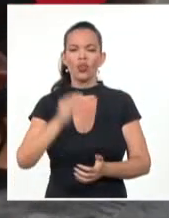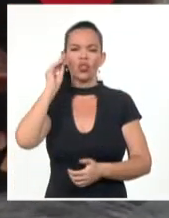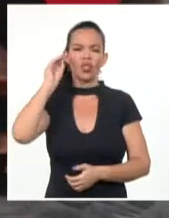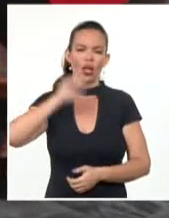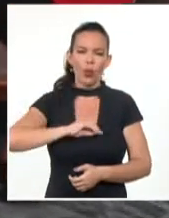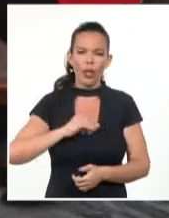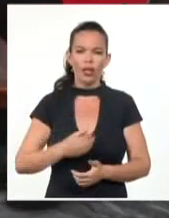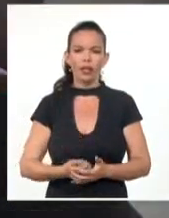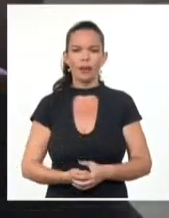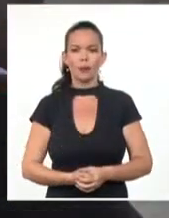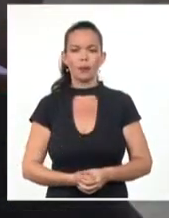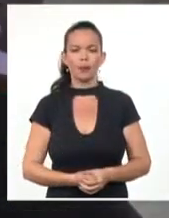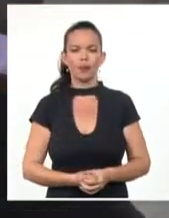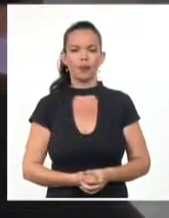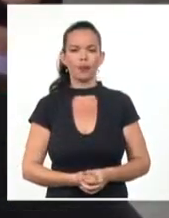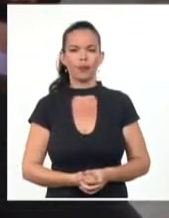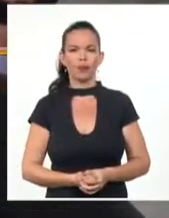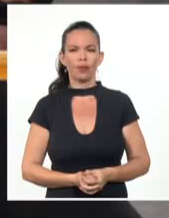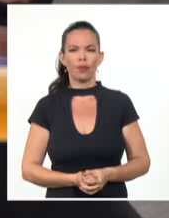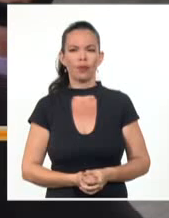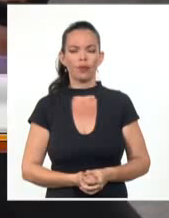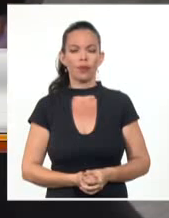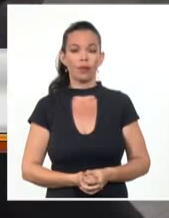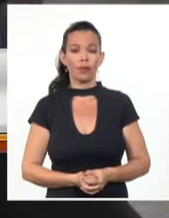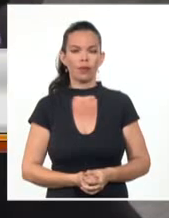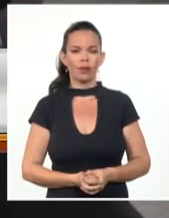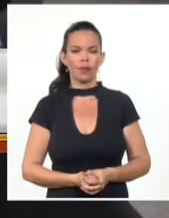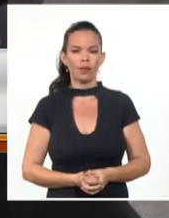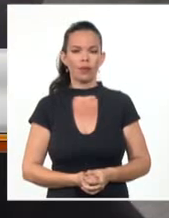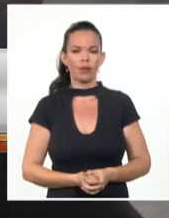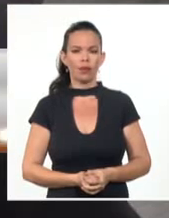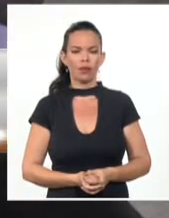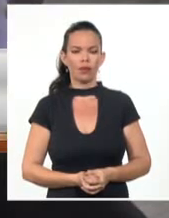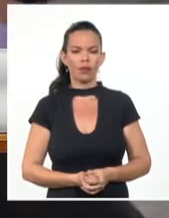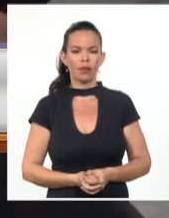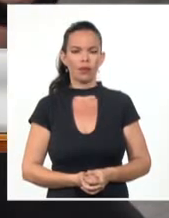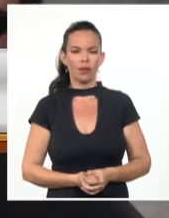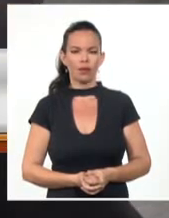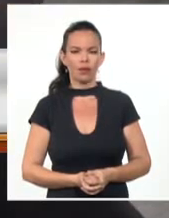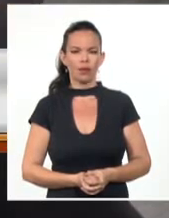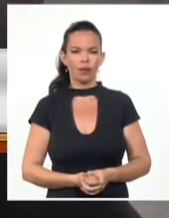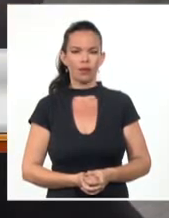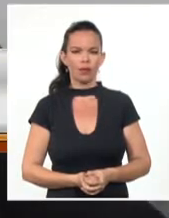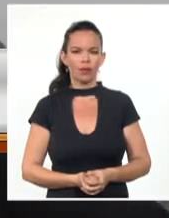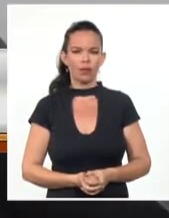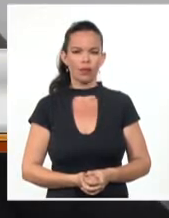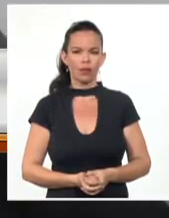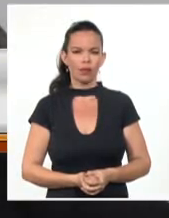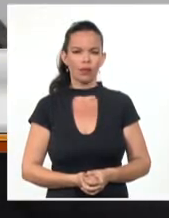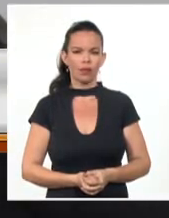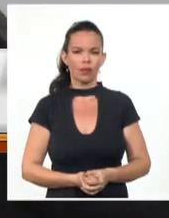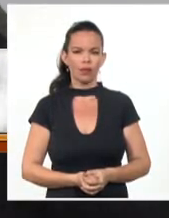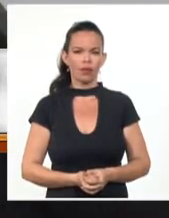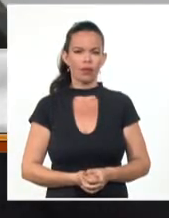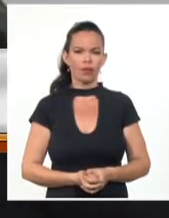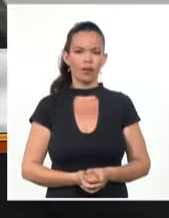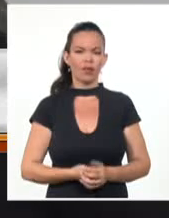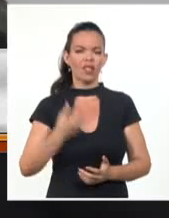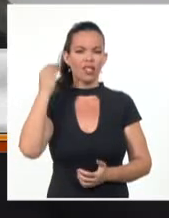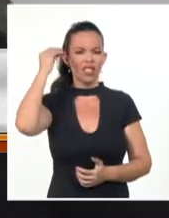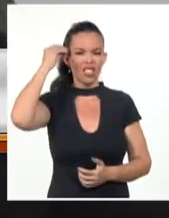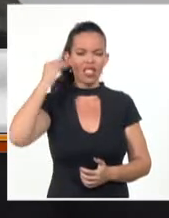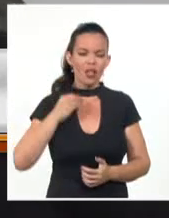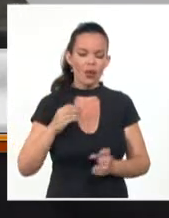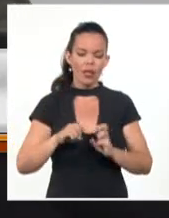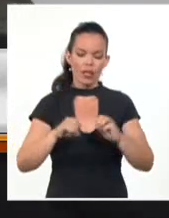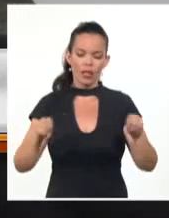más especial en el crédito de nuestra gente, que los cubanos